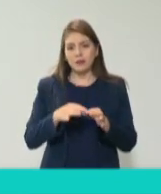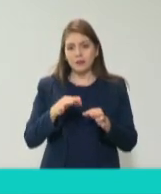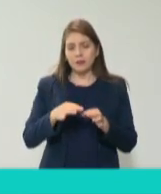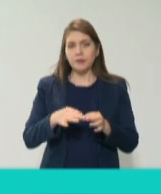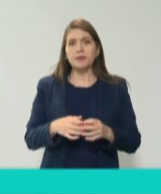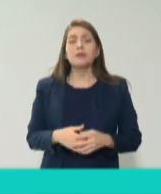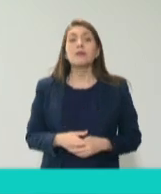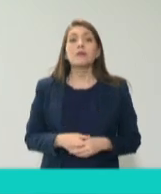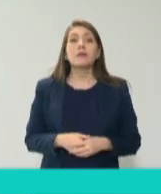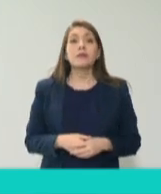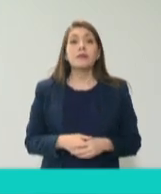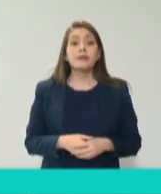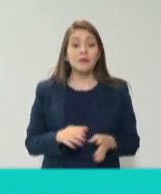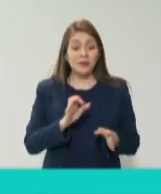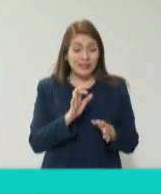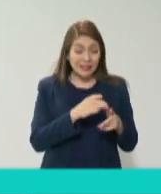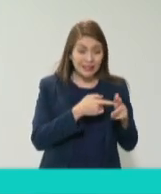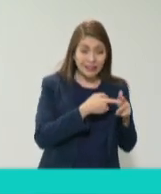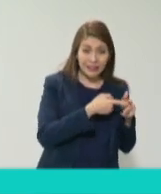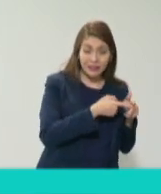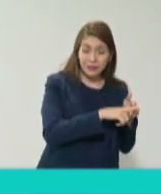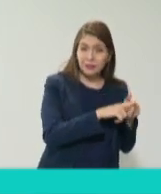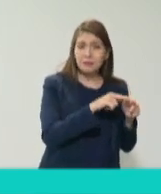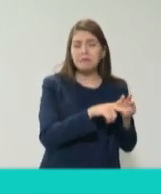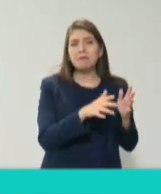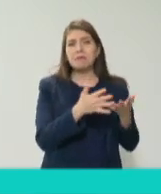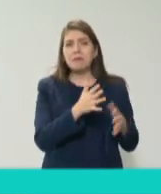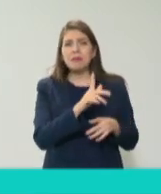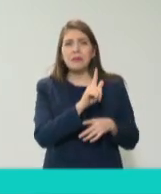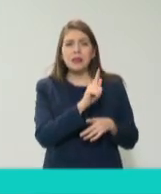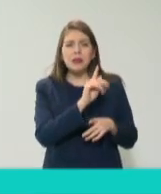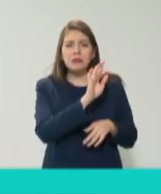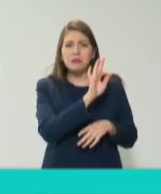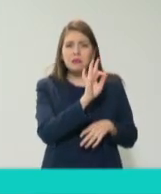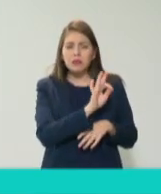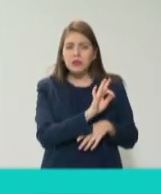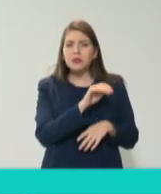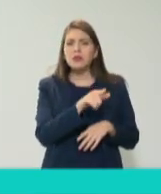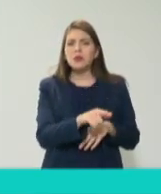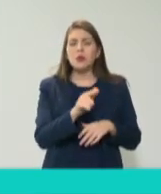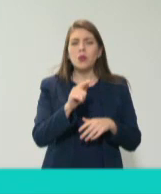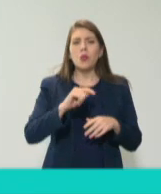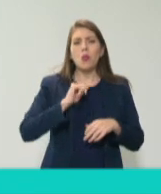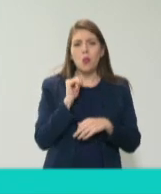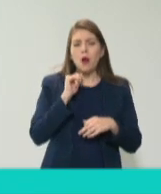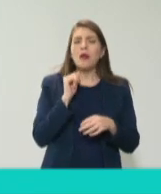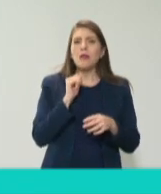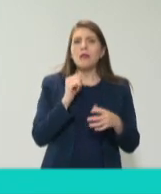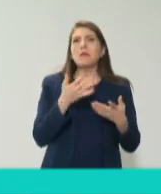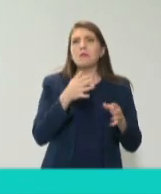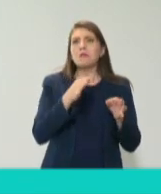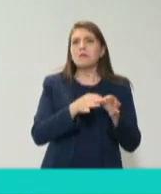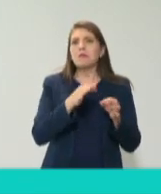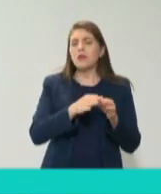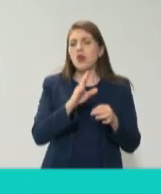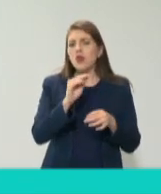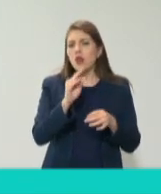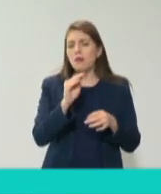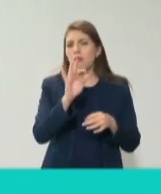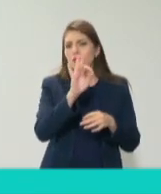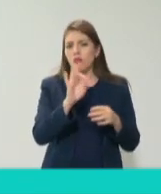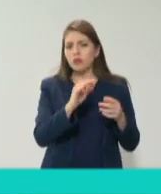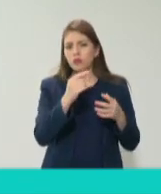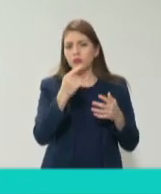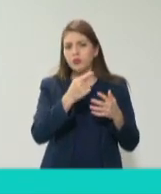estaban por ahí de 70% de las guarderías que eran verificadas cumplían con el 90% de los requisitos